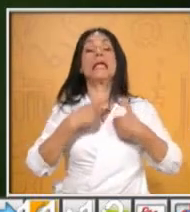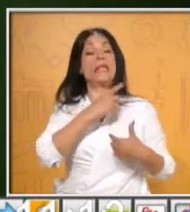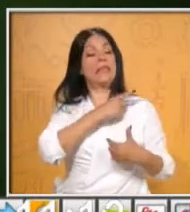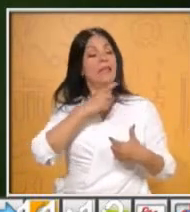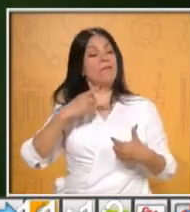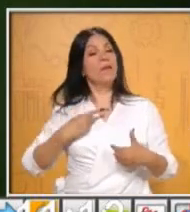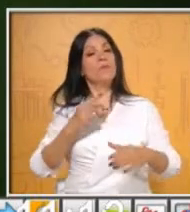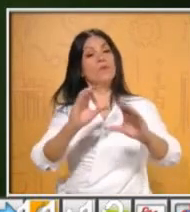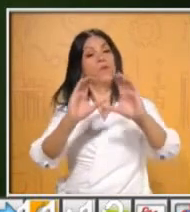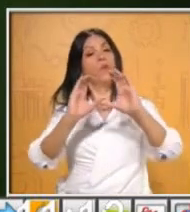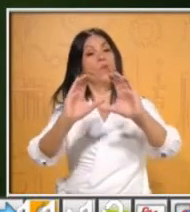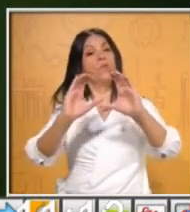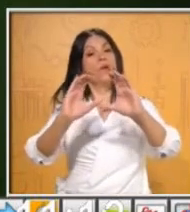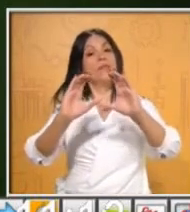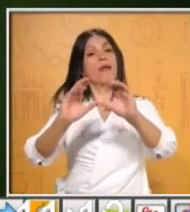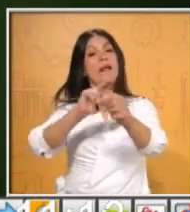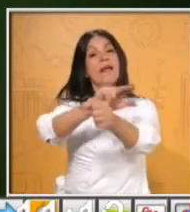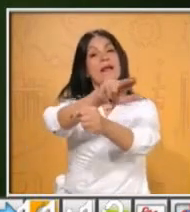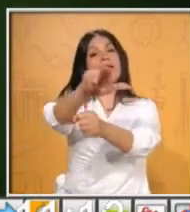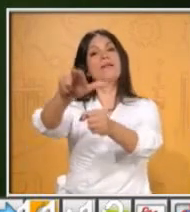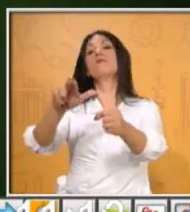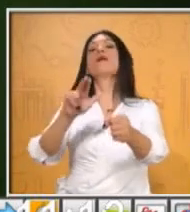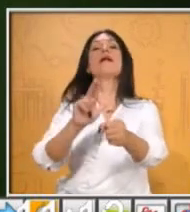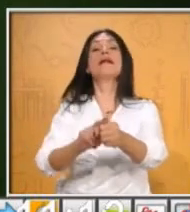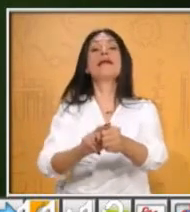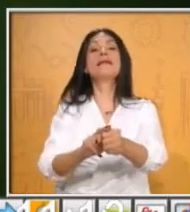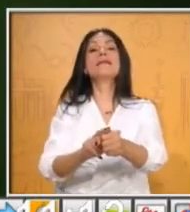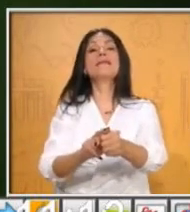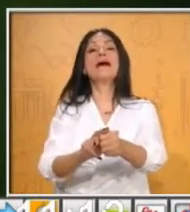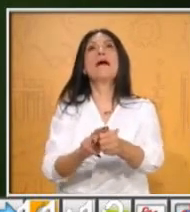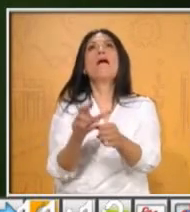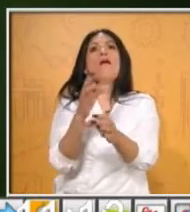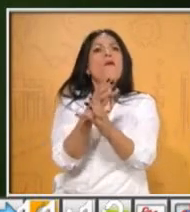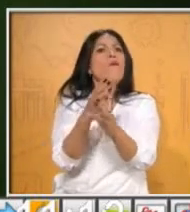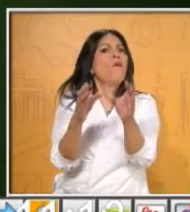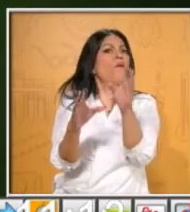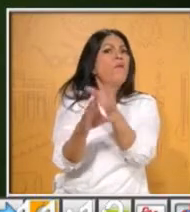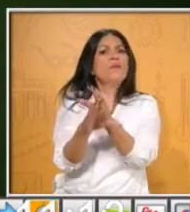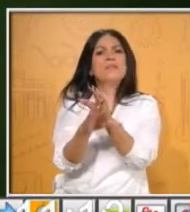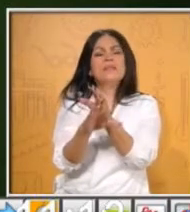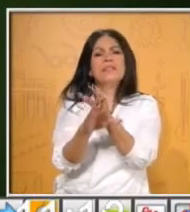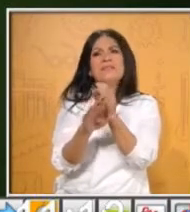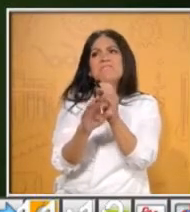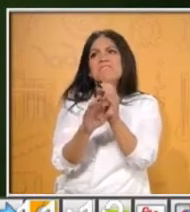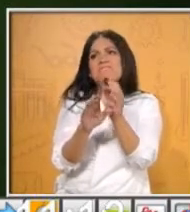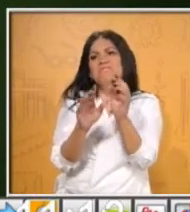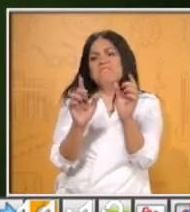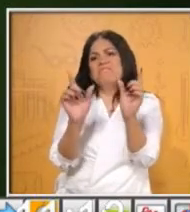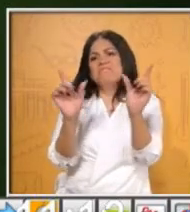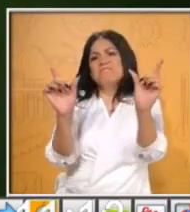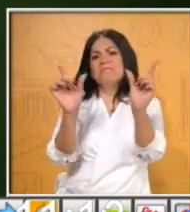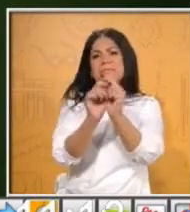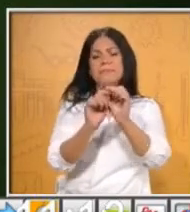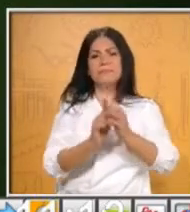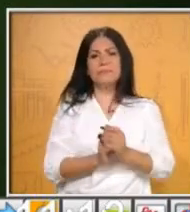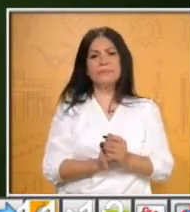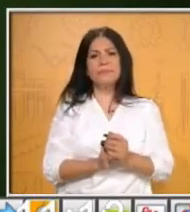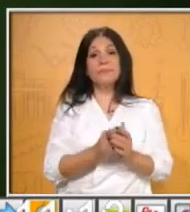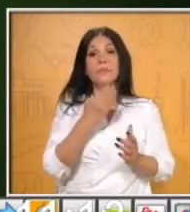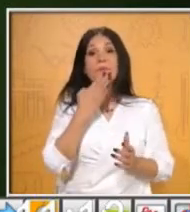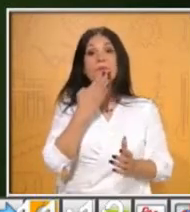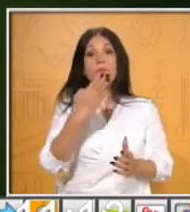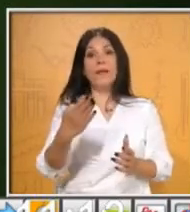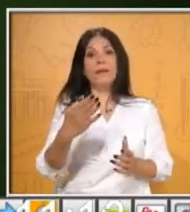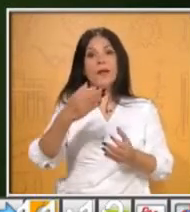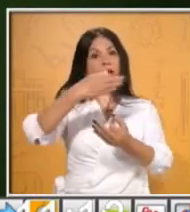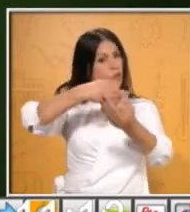de acciones pequeñas, sencillas, pero que ayudan a nuestro planeta. ¿Les puede mencionar algunas, maestro? Muy bien, todos